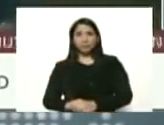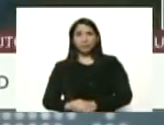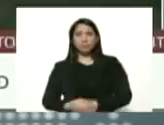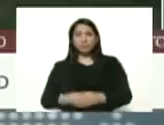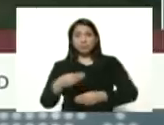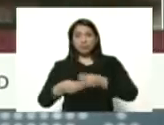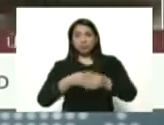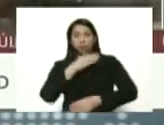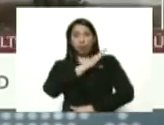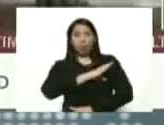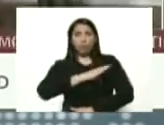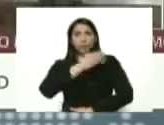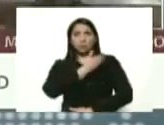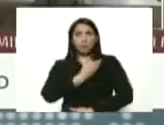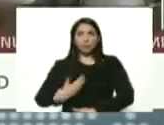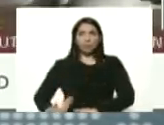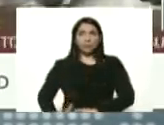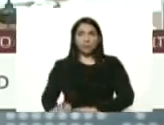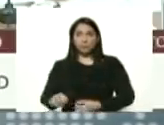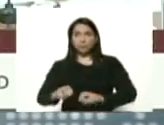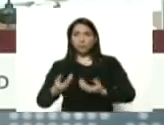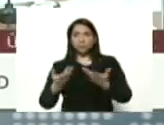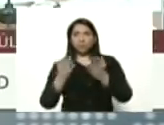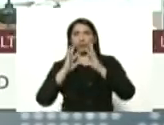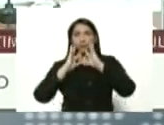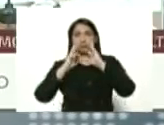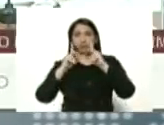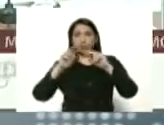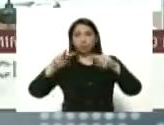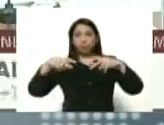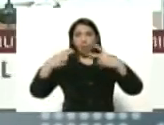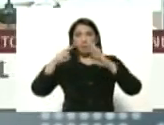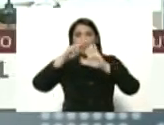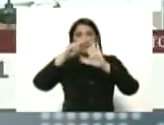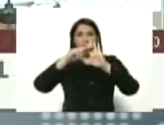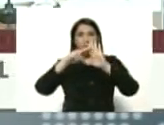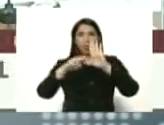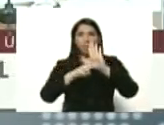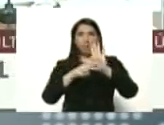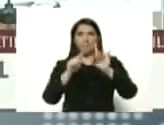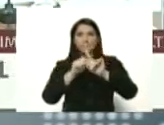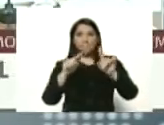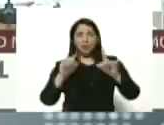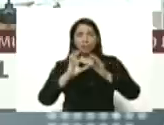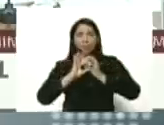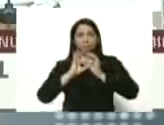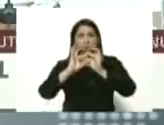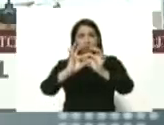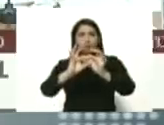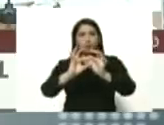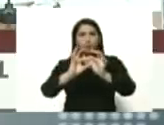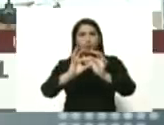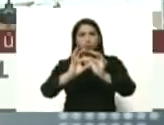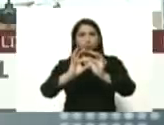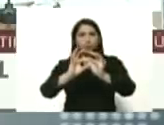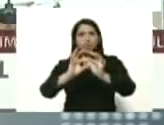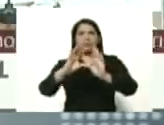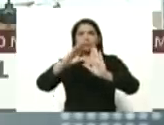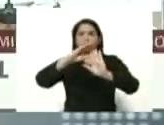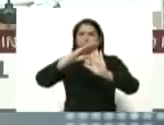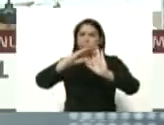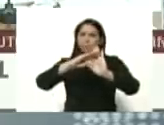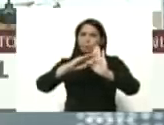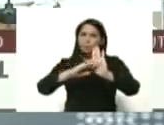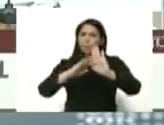comisión presidencial se dieron a conocer nuevas normas para afianzar las medidas de